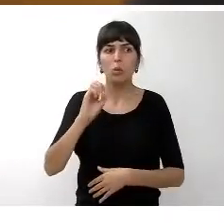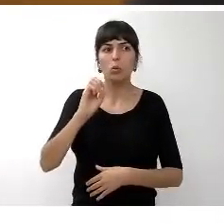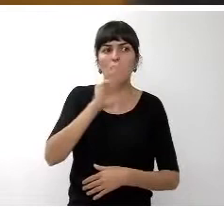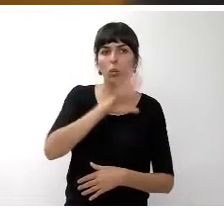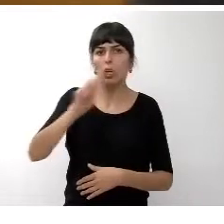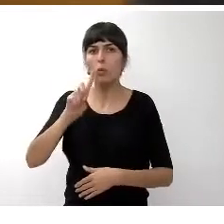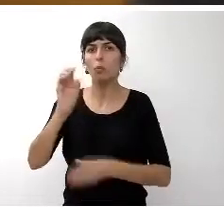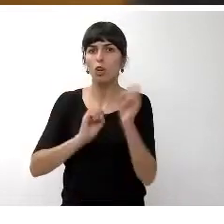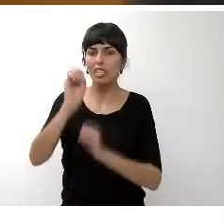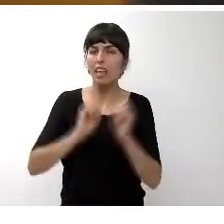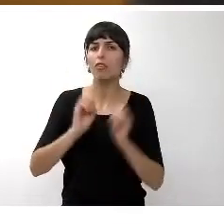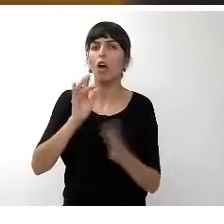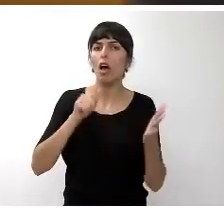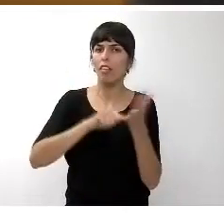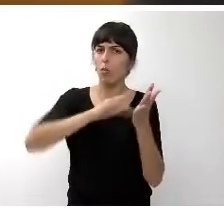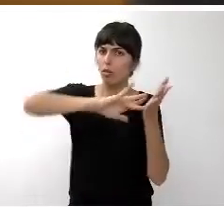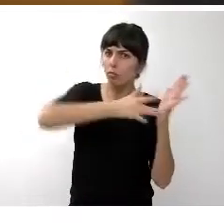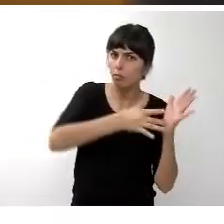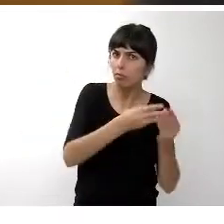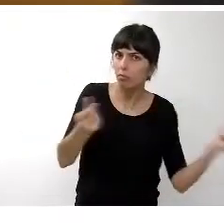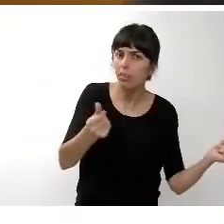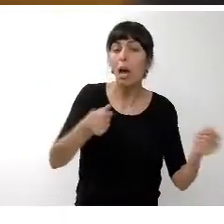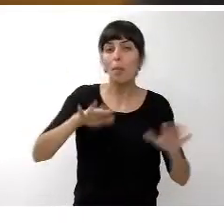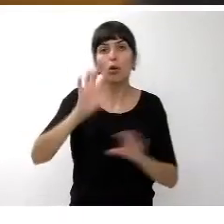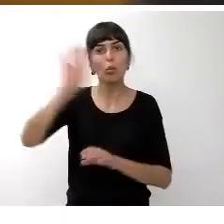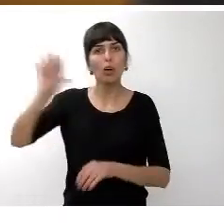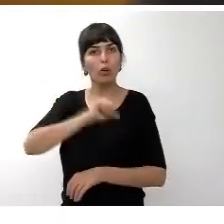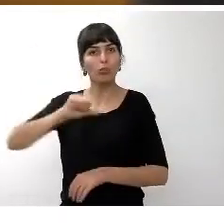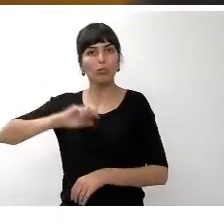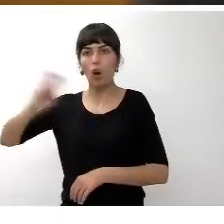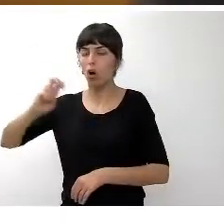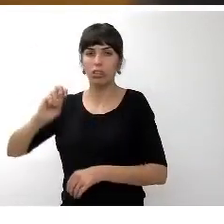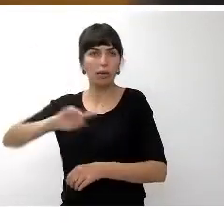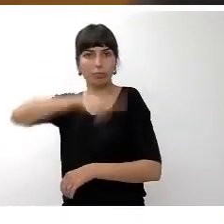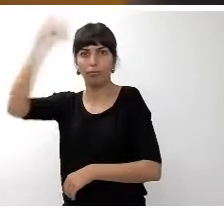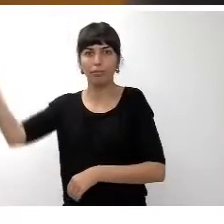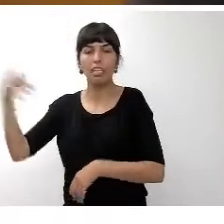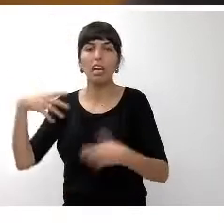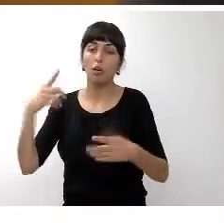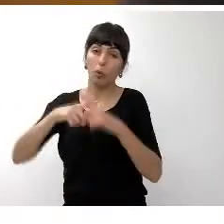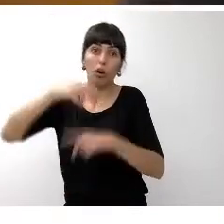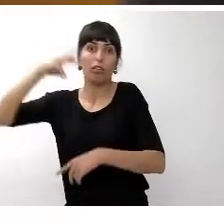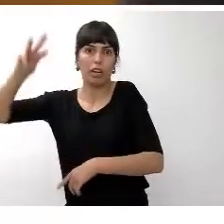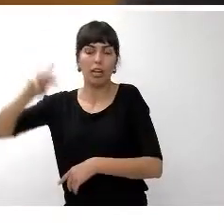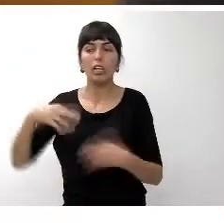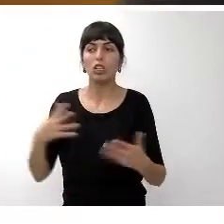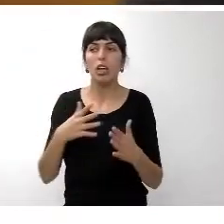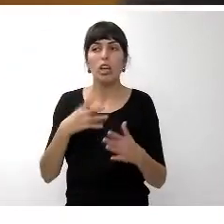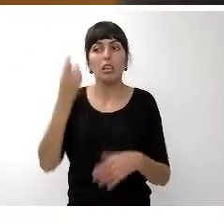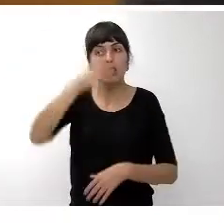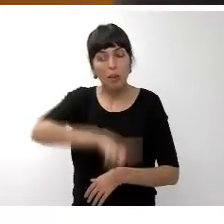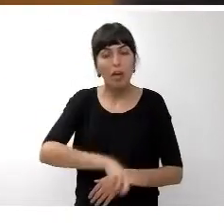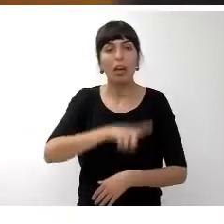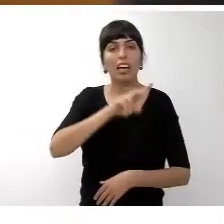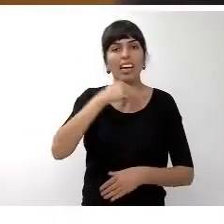comunidades autónomas la han prácticamente triplicado durante 2016 está previsto además que amorticemos casi 2 millones de euros